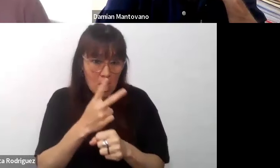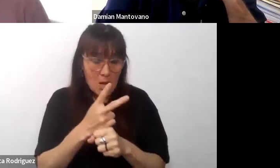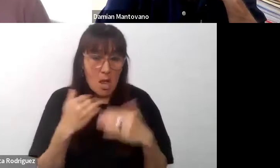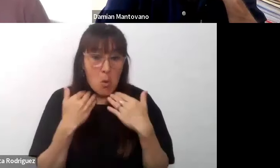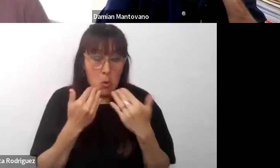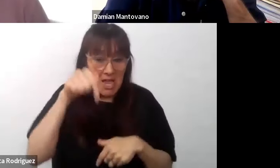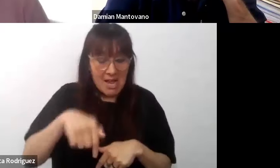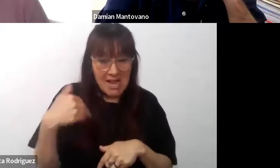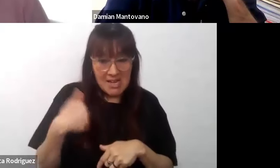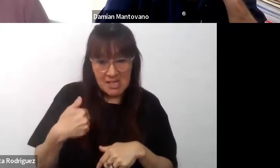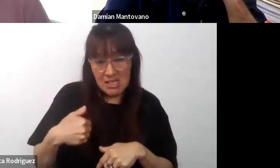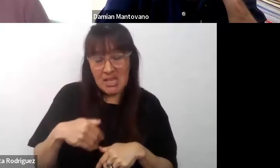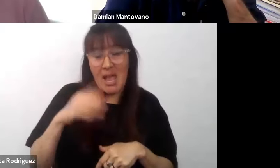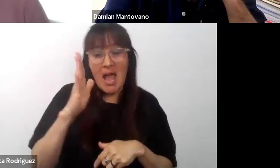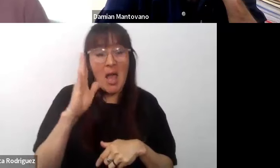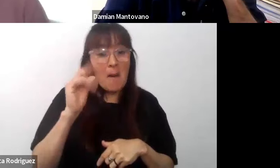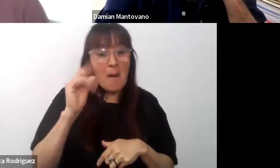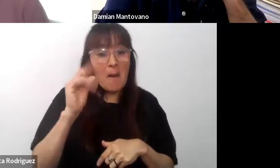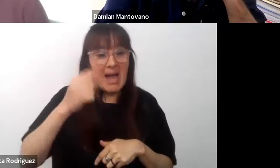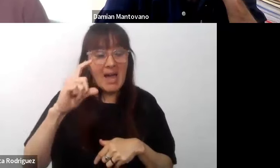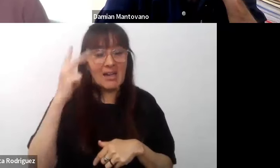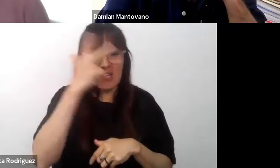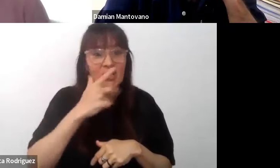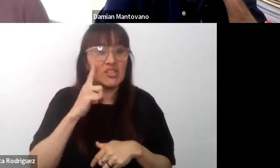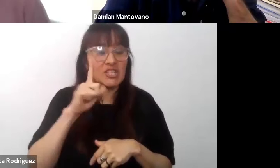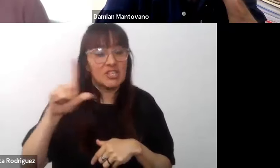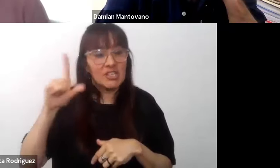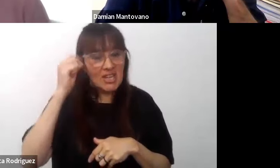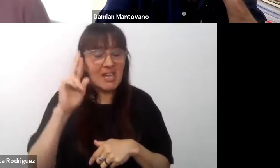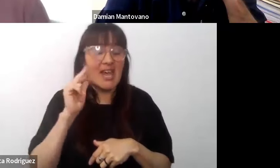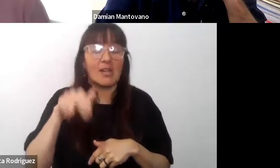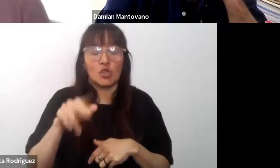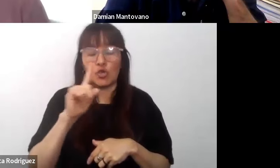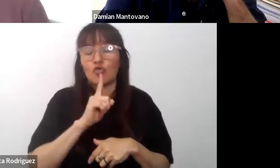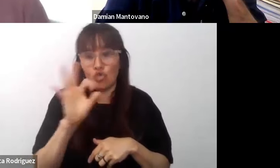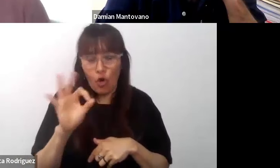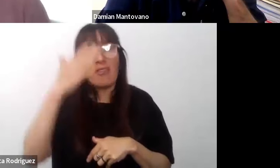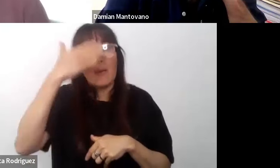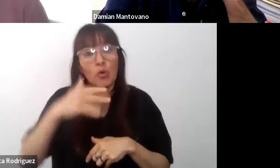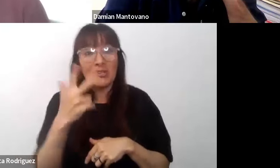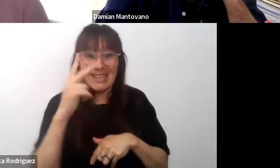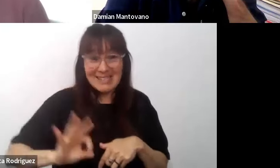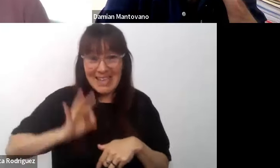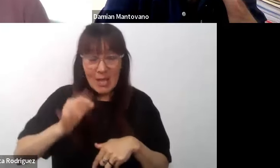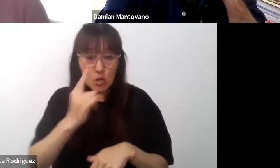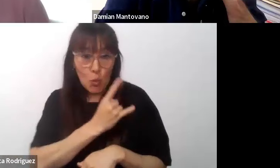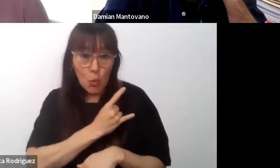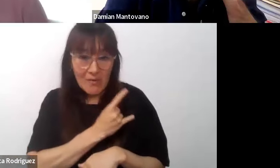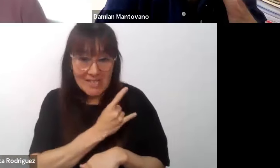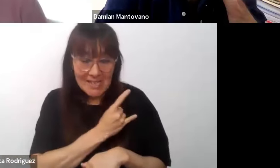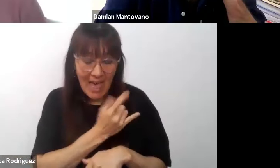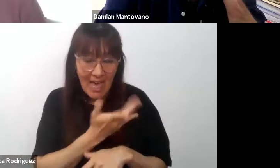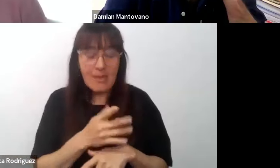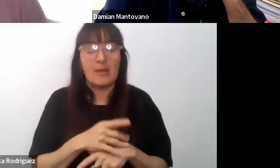Argentina existe después van a hacer tres años en la universidad tres años en una